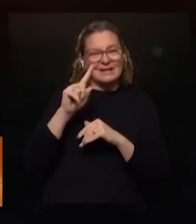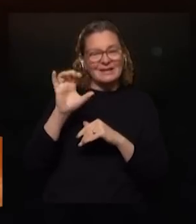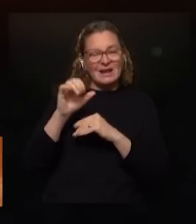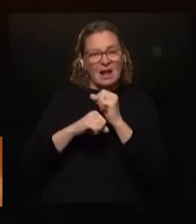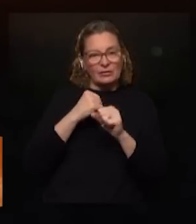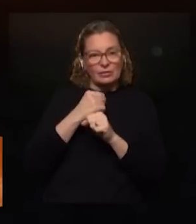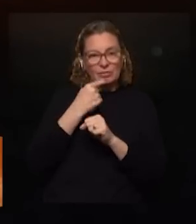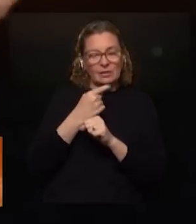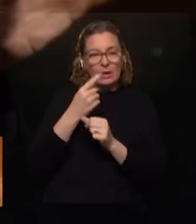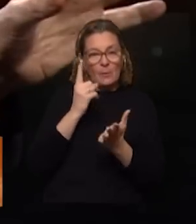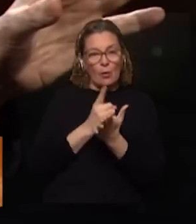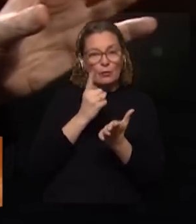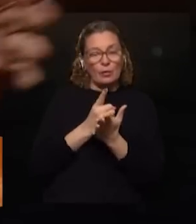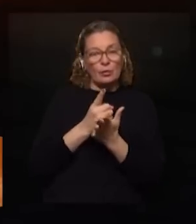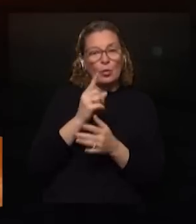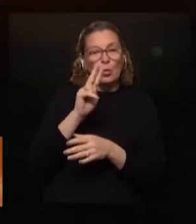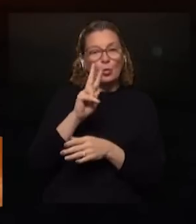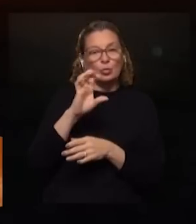considera que está prohibida la usura